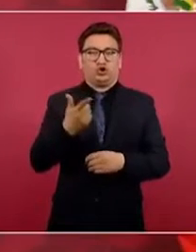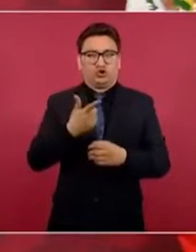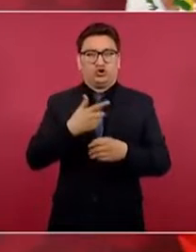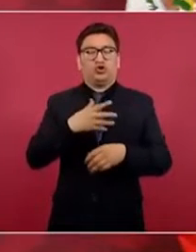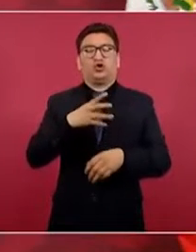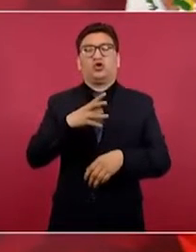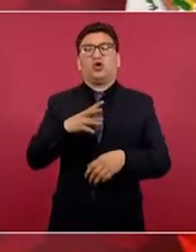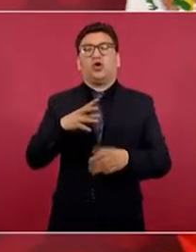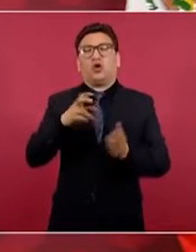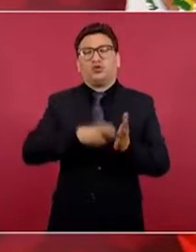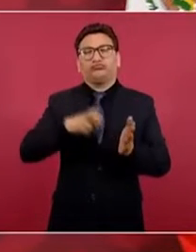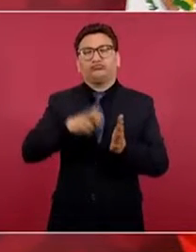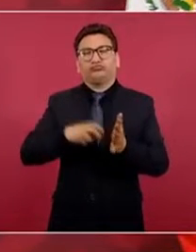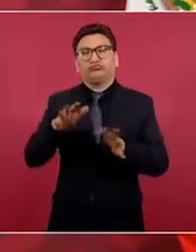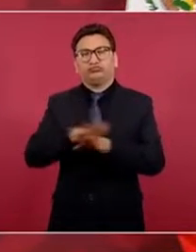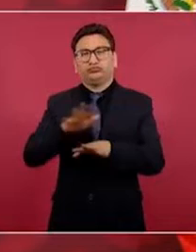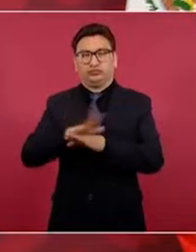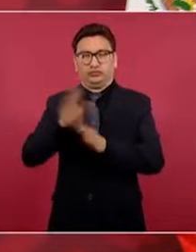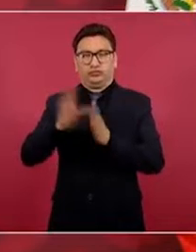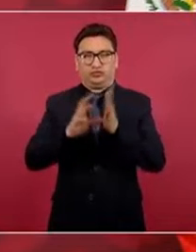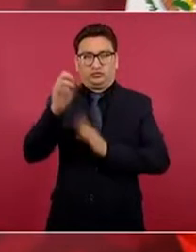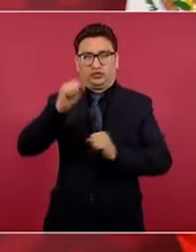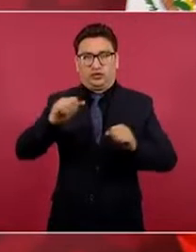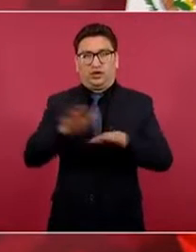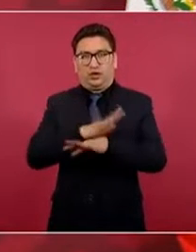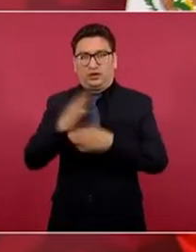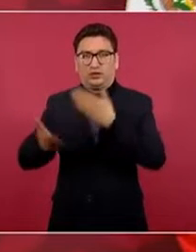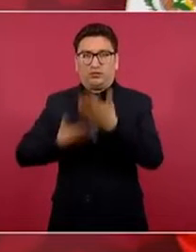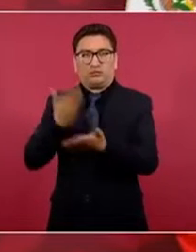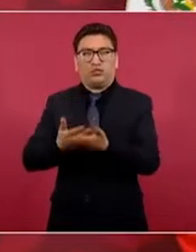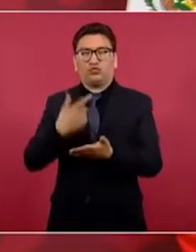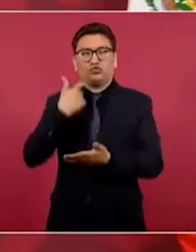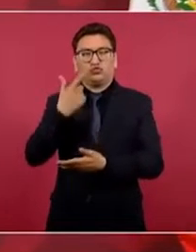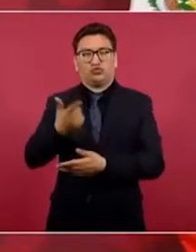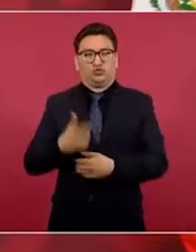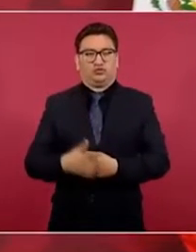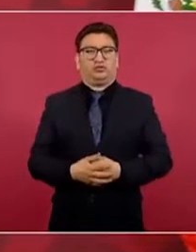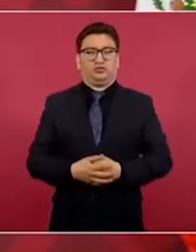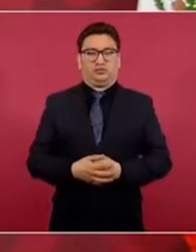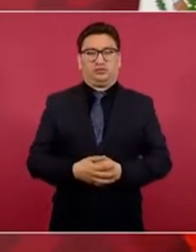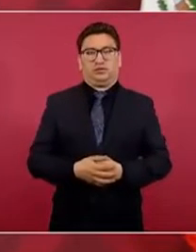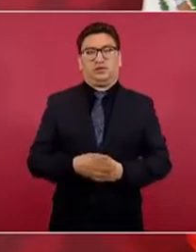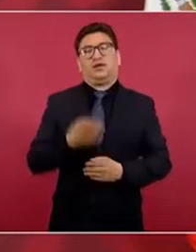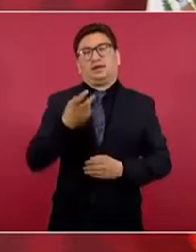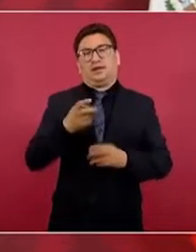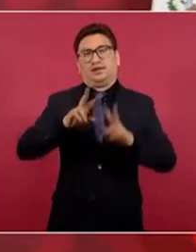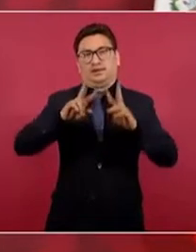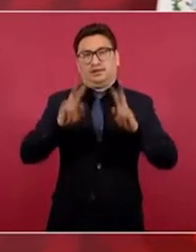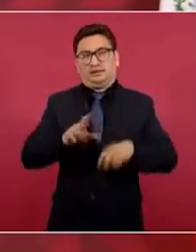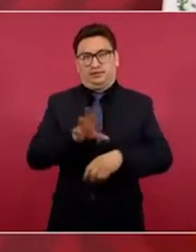constitucional que estamos proponiendo en materia eléctrica,